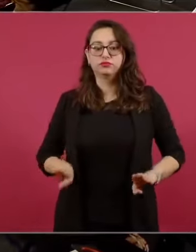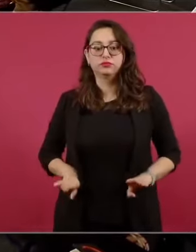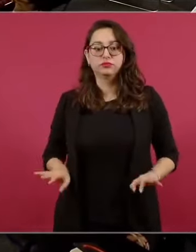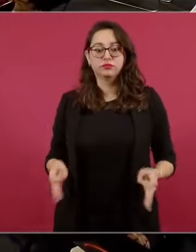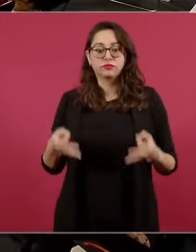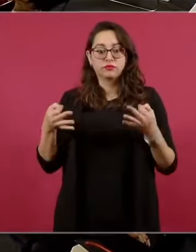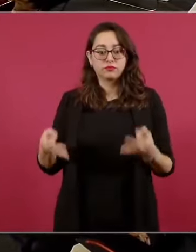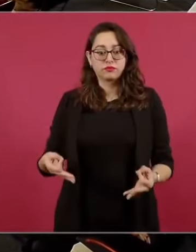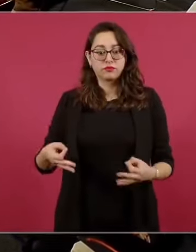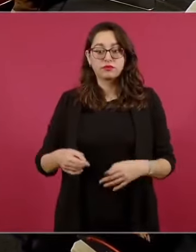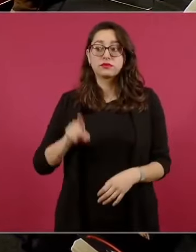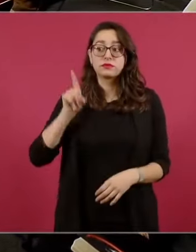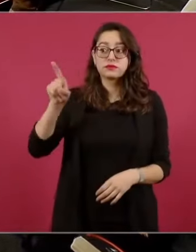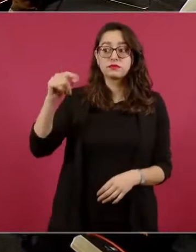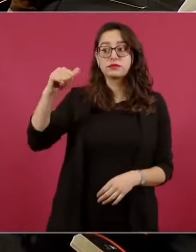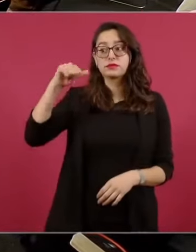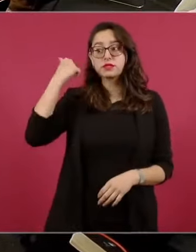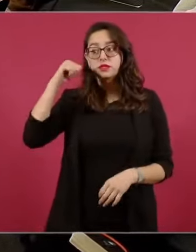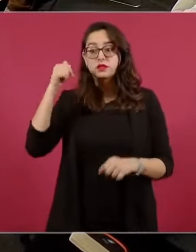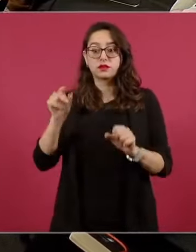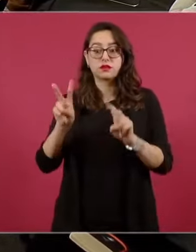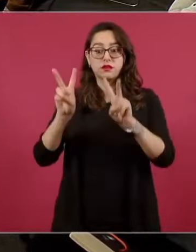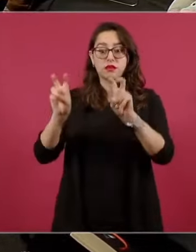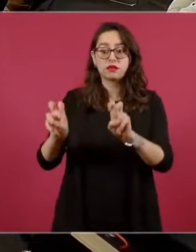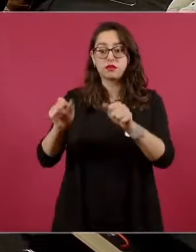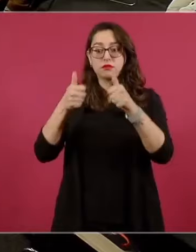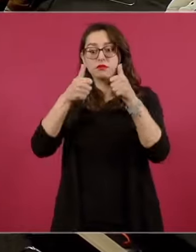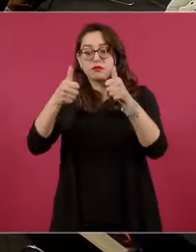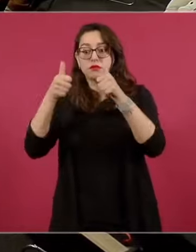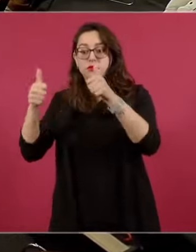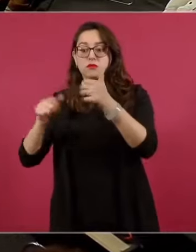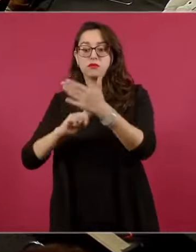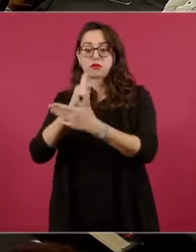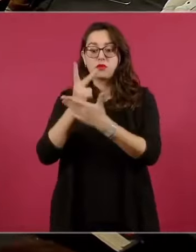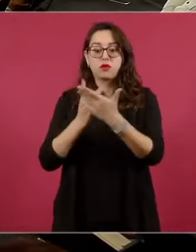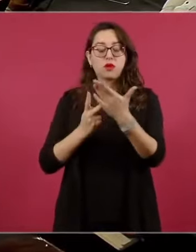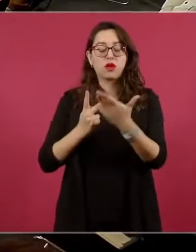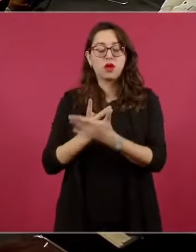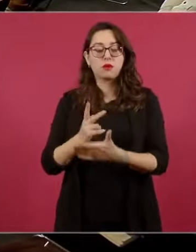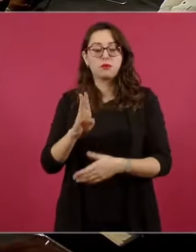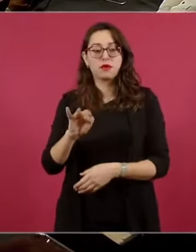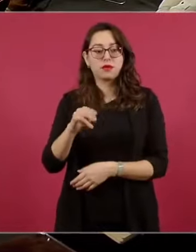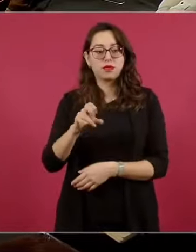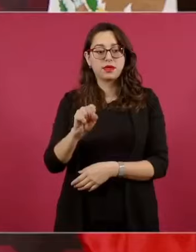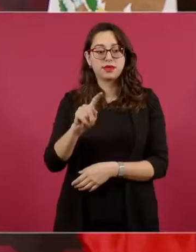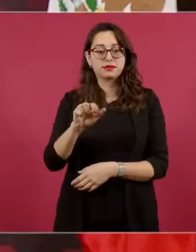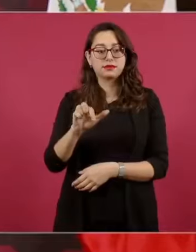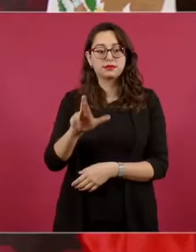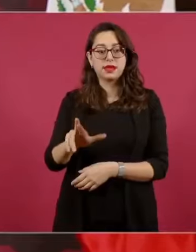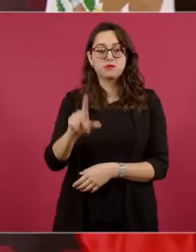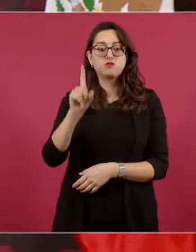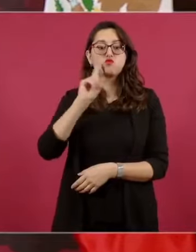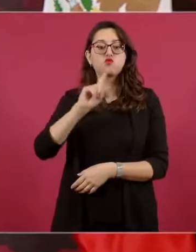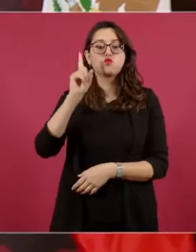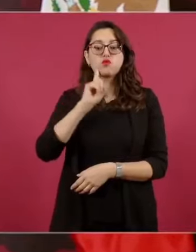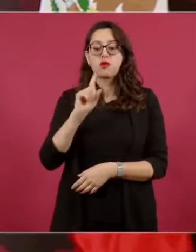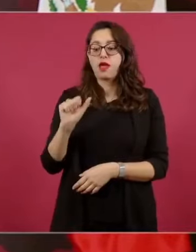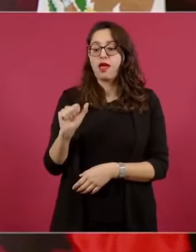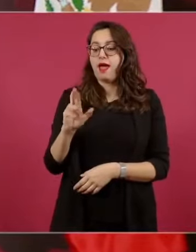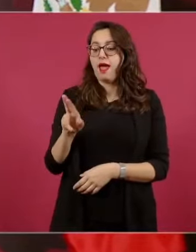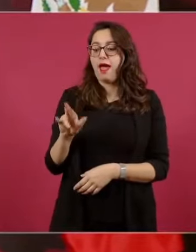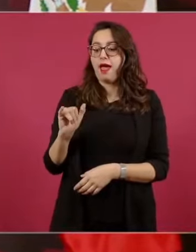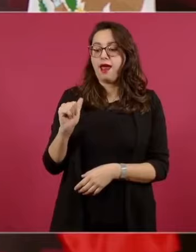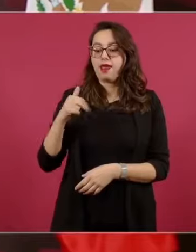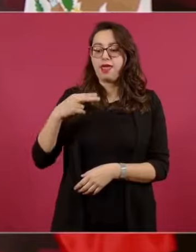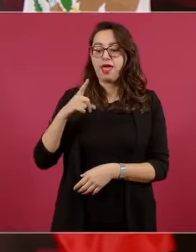que maneja el programa de bienestar, que está allá en Acapulco. No sólo ella,